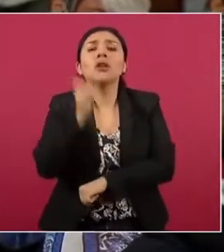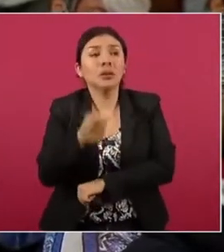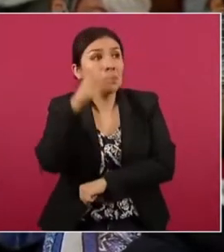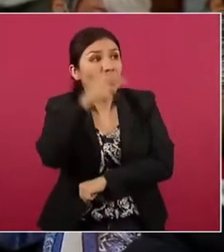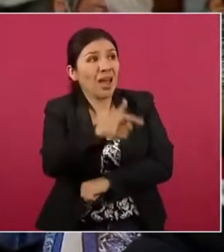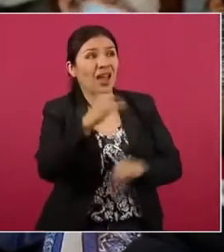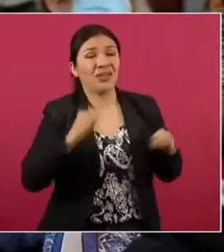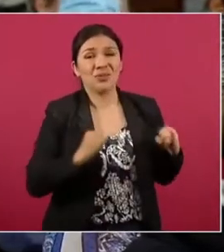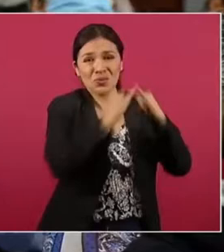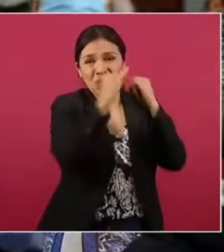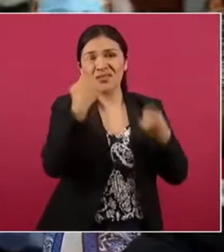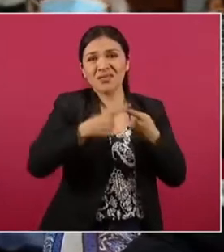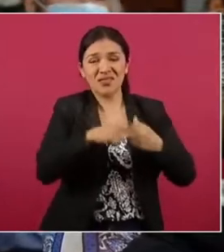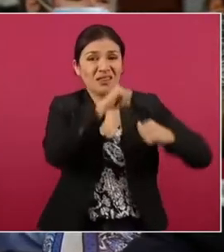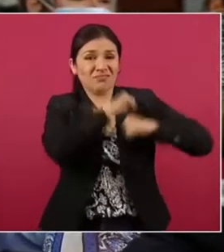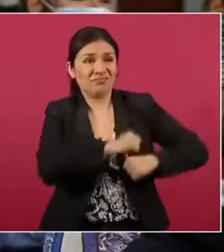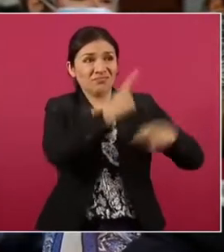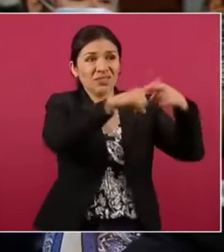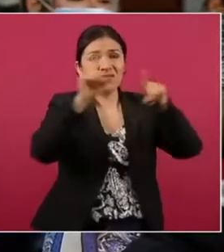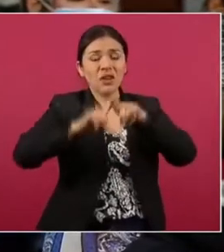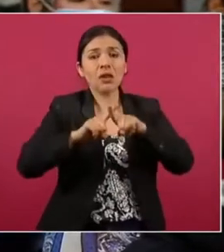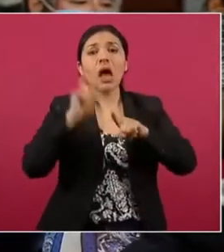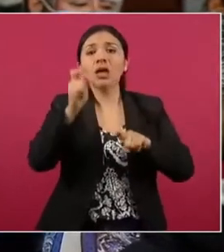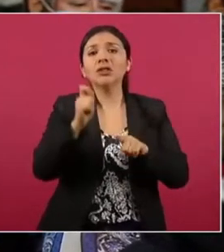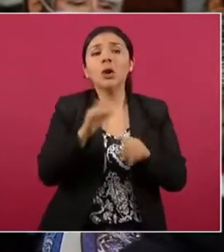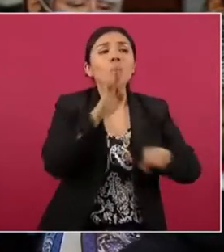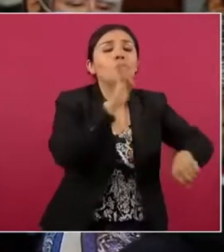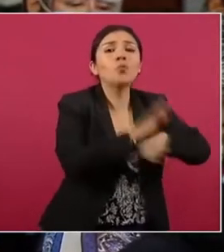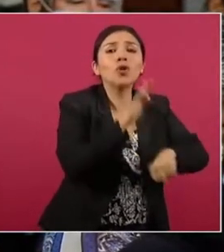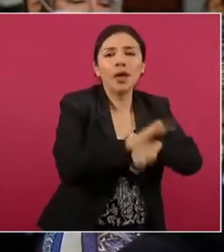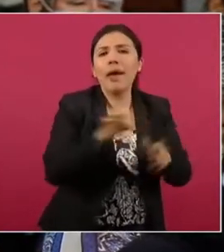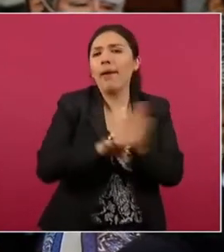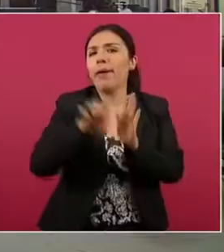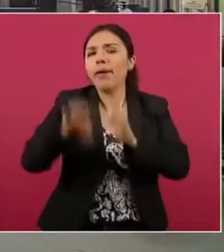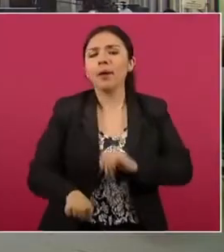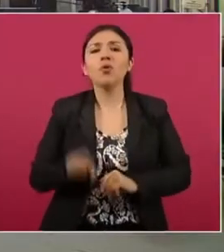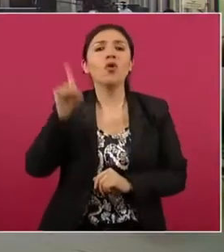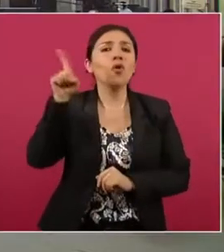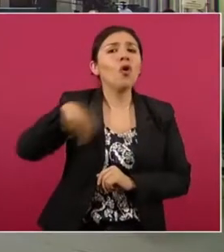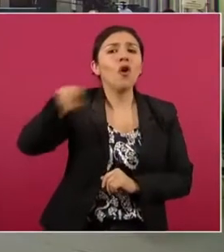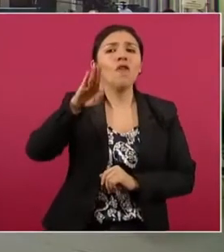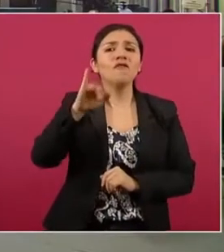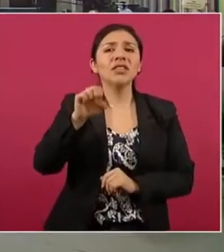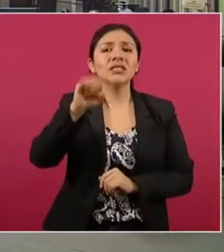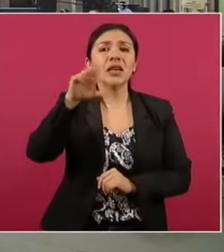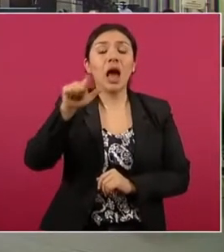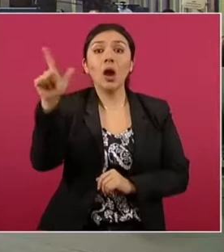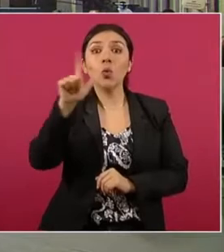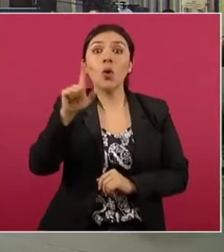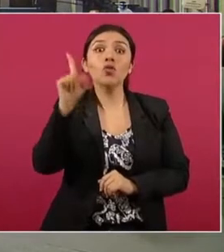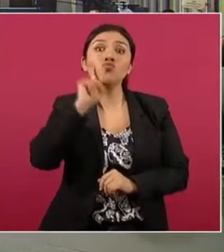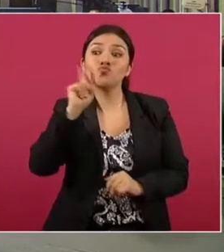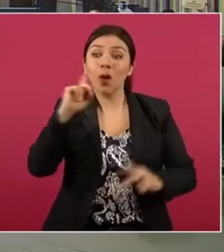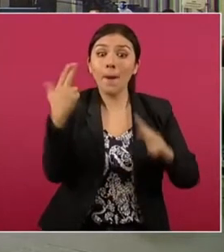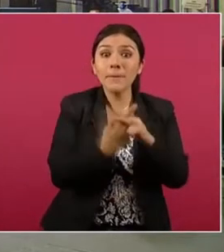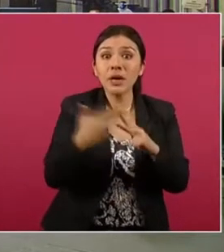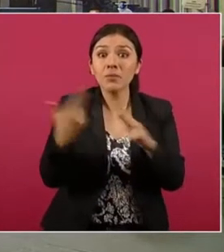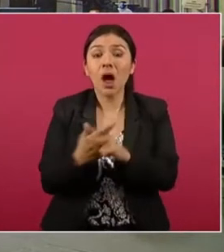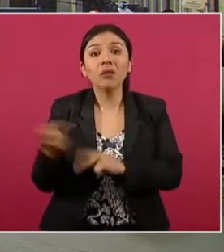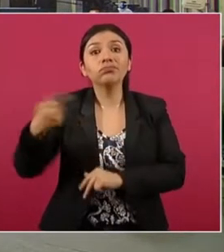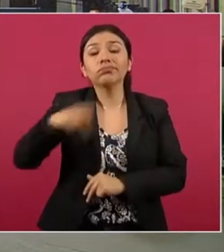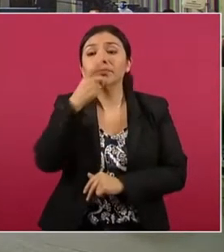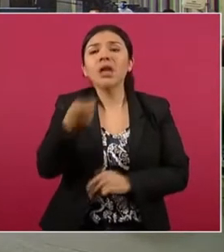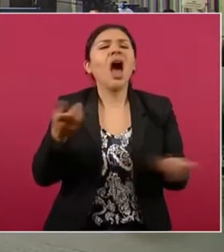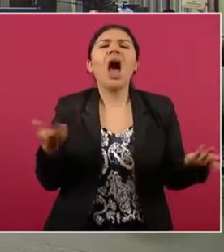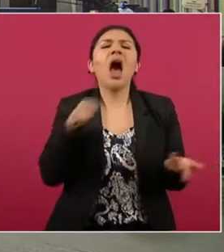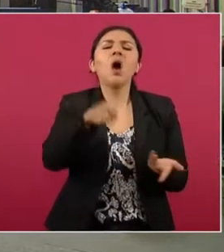instituciones y en la autoridad es encubrimiento. Por ejemplo, el caso de las fiscalías, que cuando hay un feminicidio lo primero que hacen, decir, fue